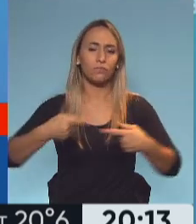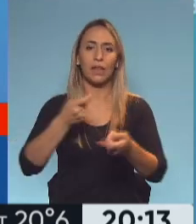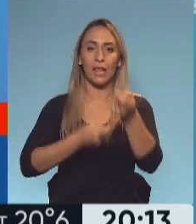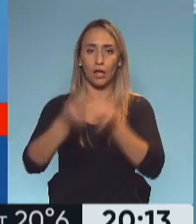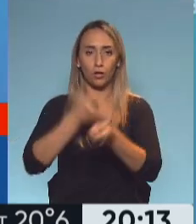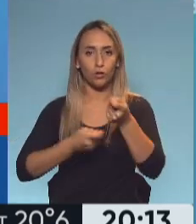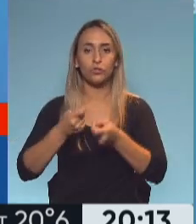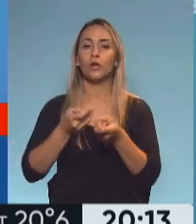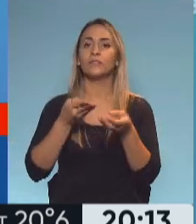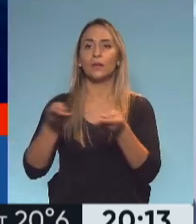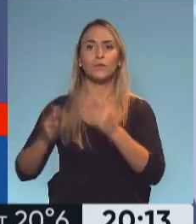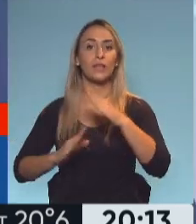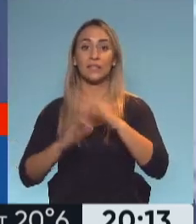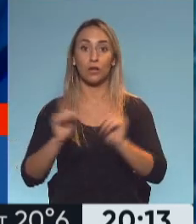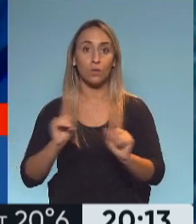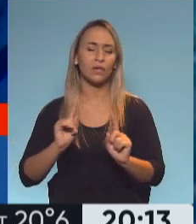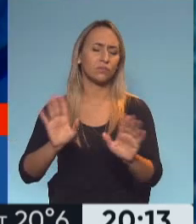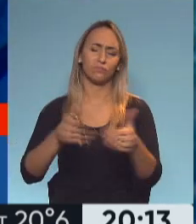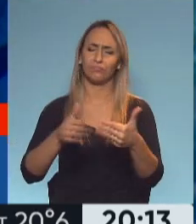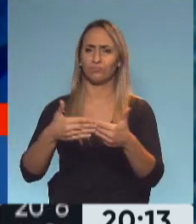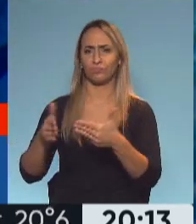servicios no esenciales, etc.